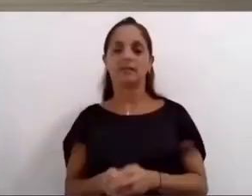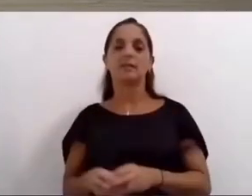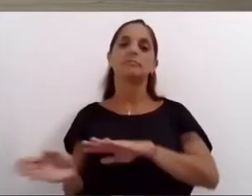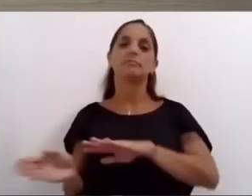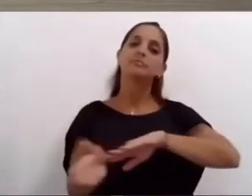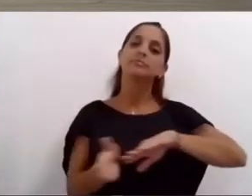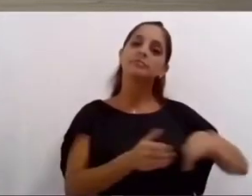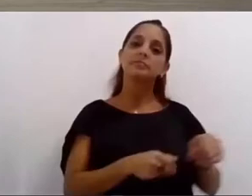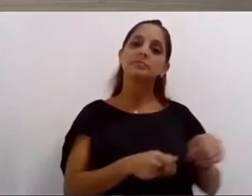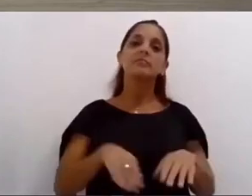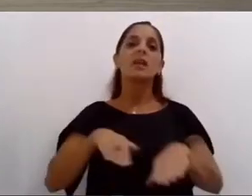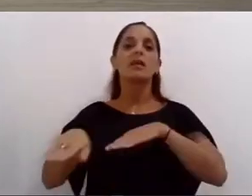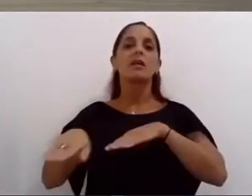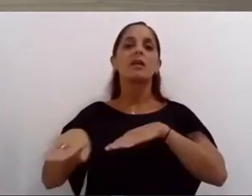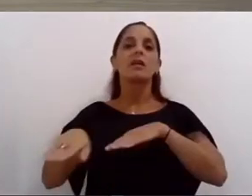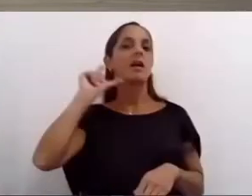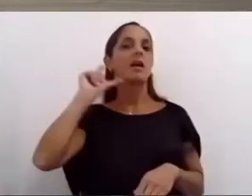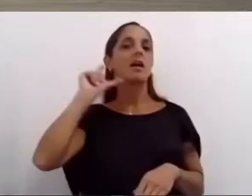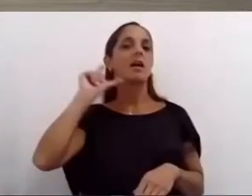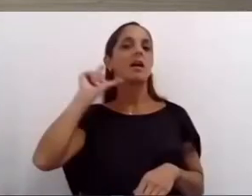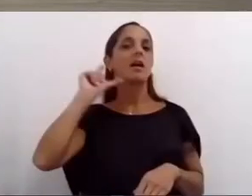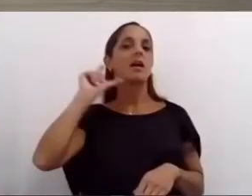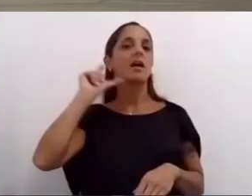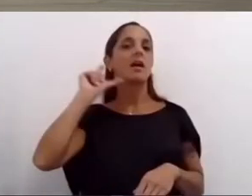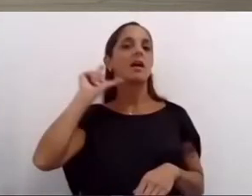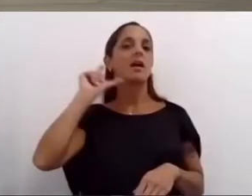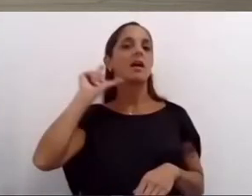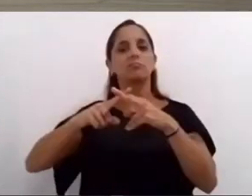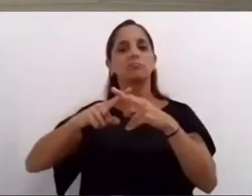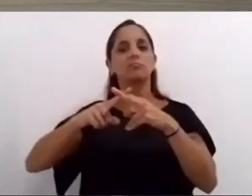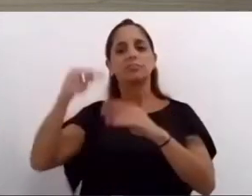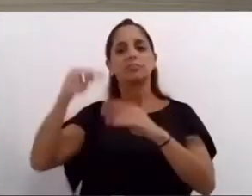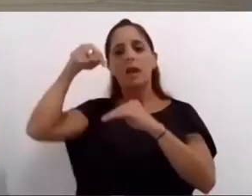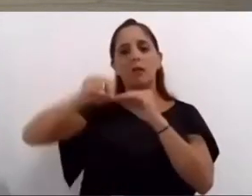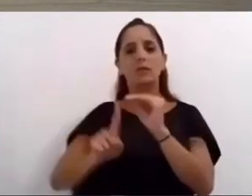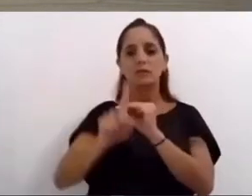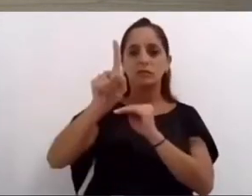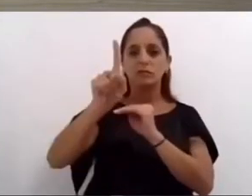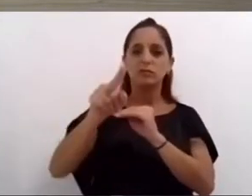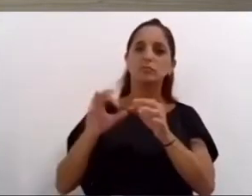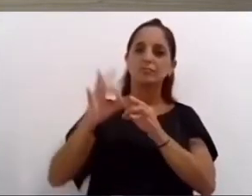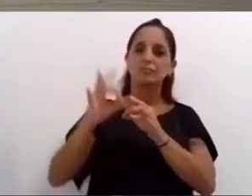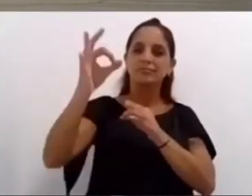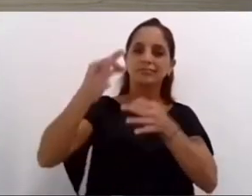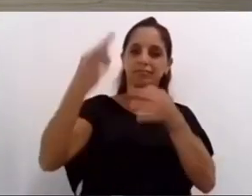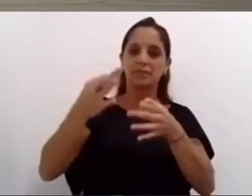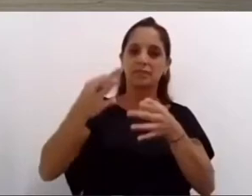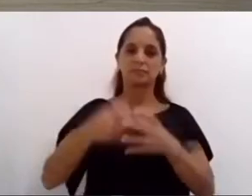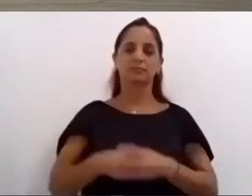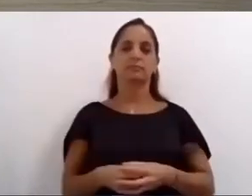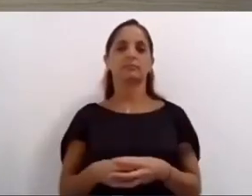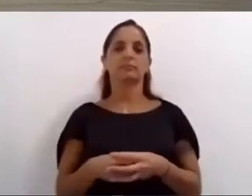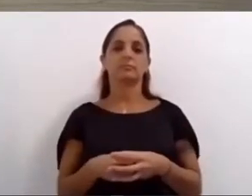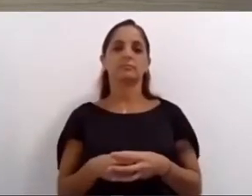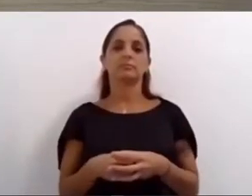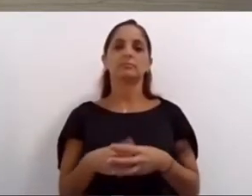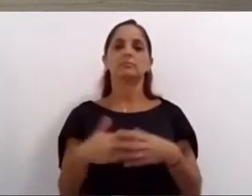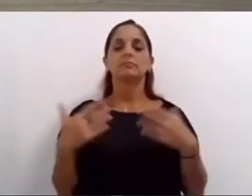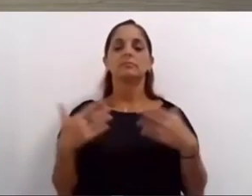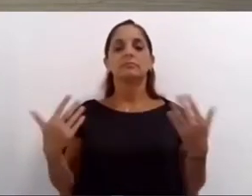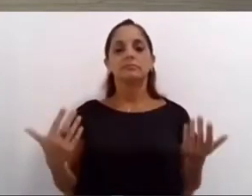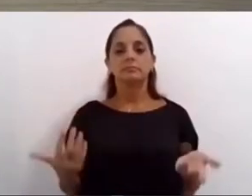tramo Uribur Circunvalación y finalizar avenida Ruillón hacia el norte vamos a establecer el